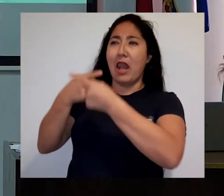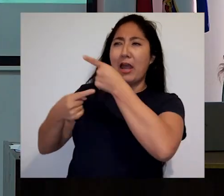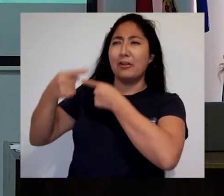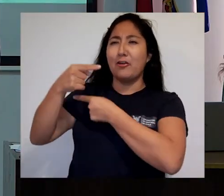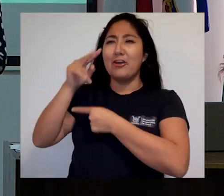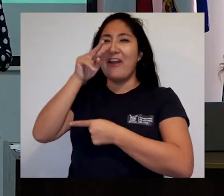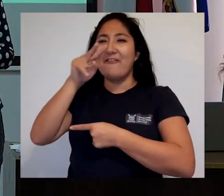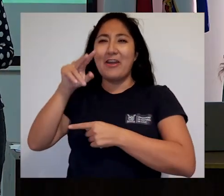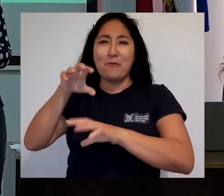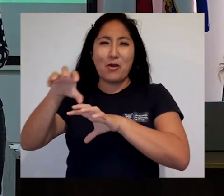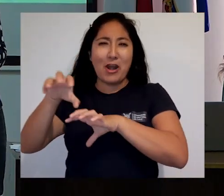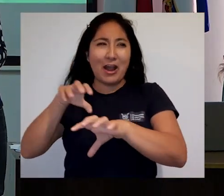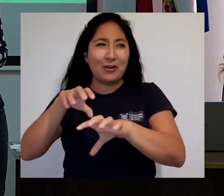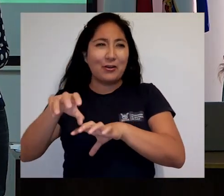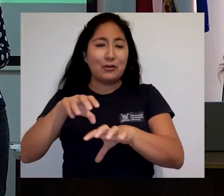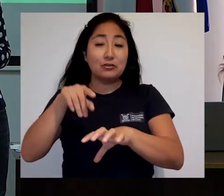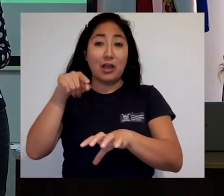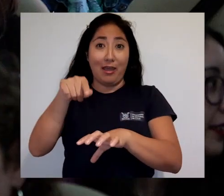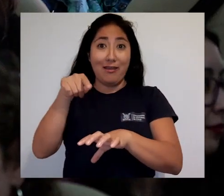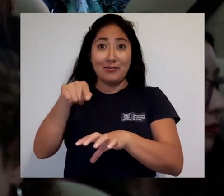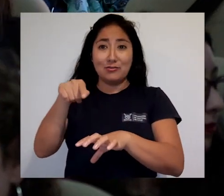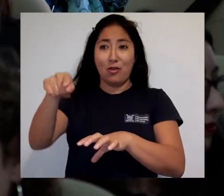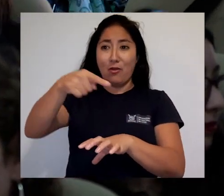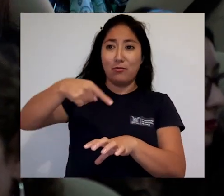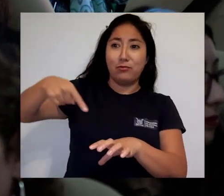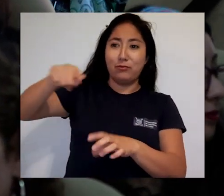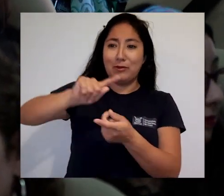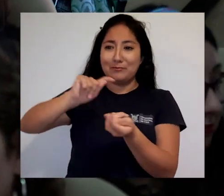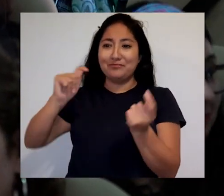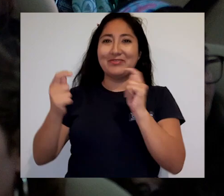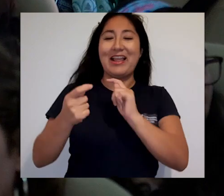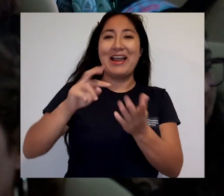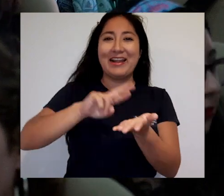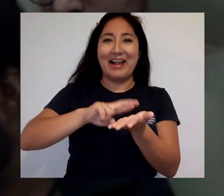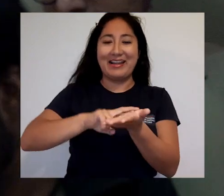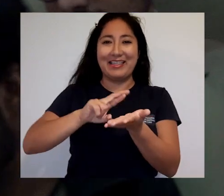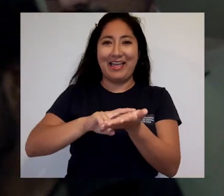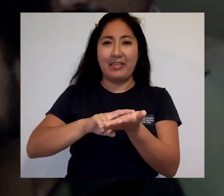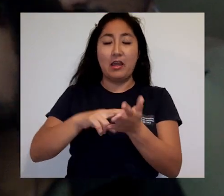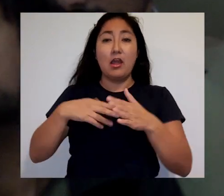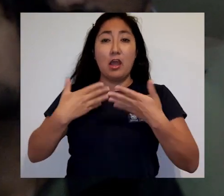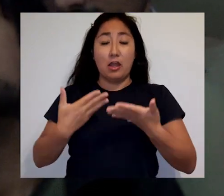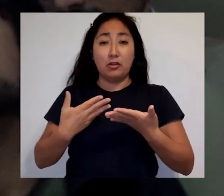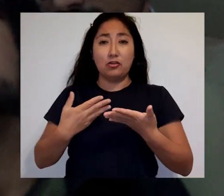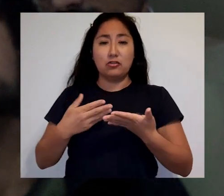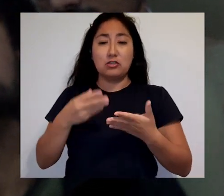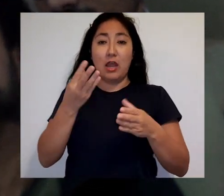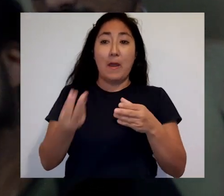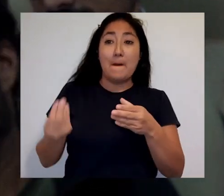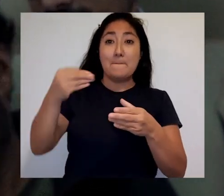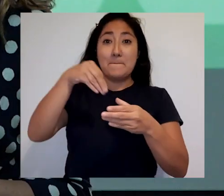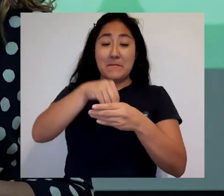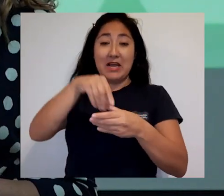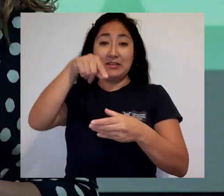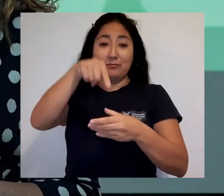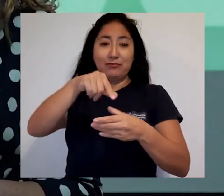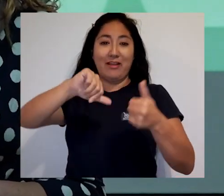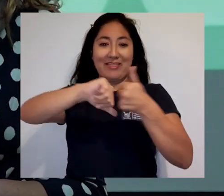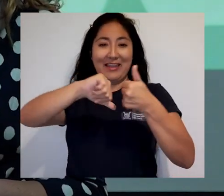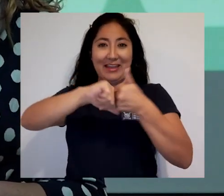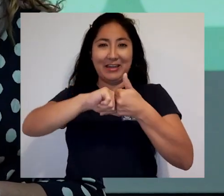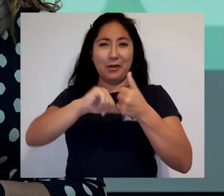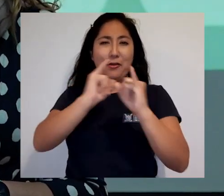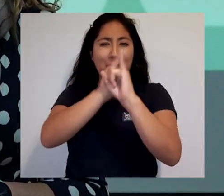y en cómo vemos las cosas finalmente constituye realidad. Entonces incorporar la variable de género dentro de esta